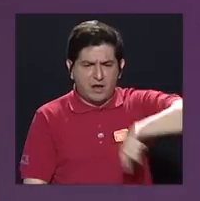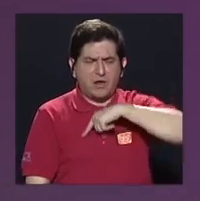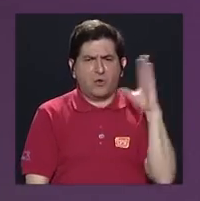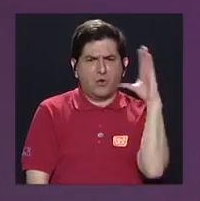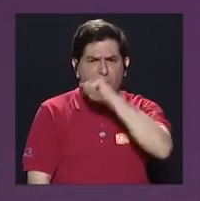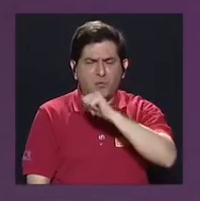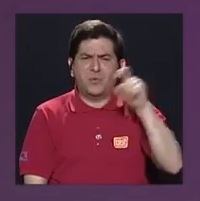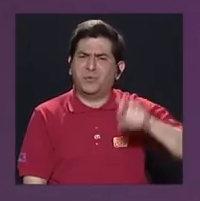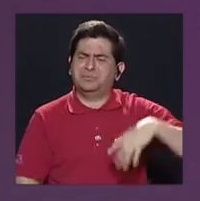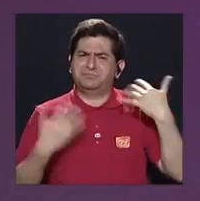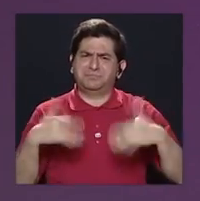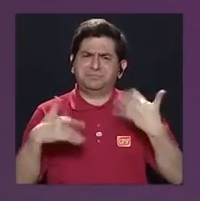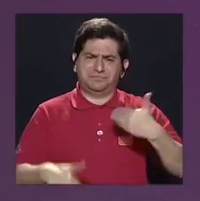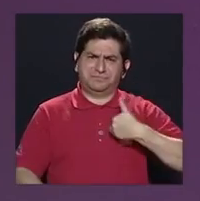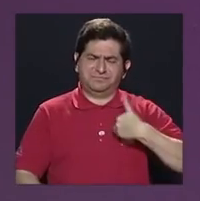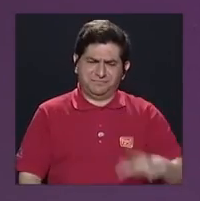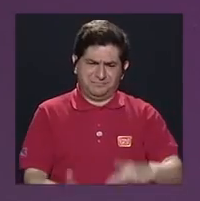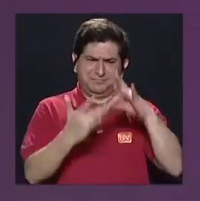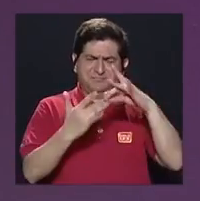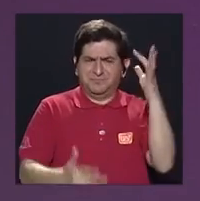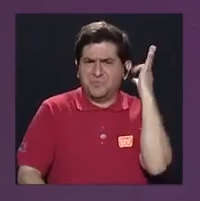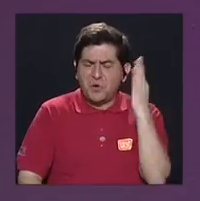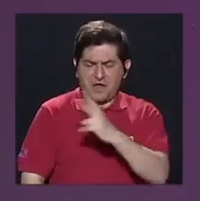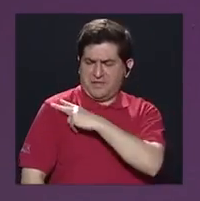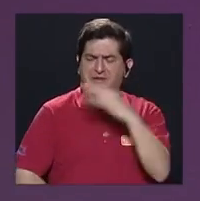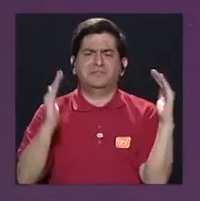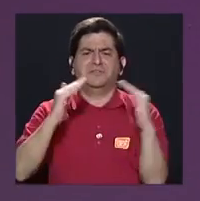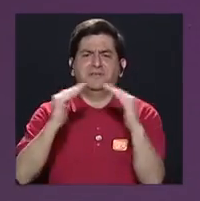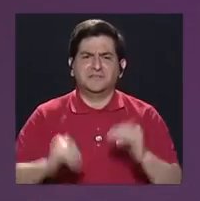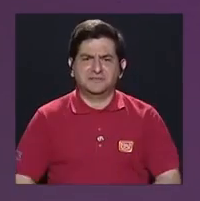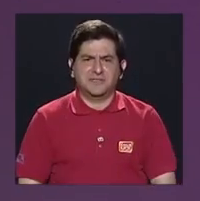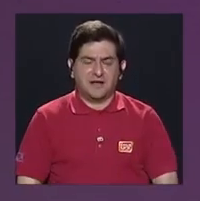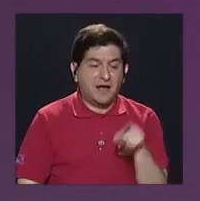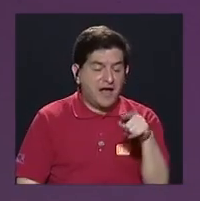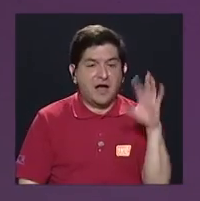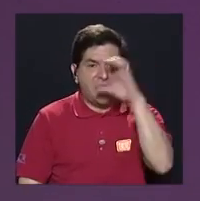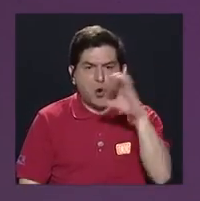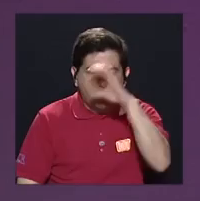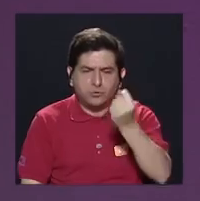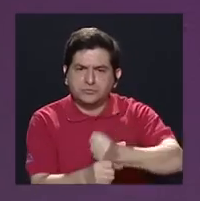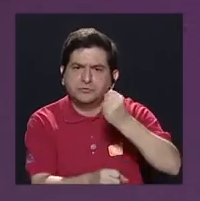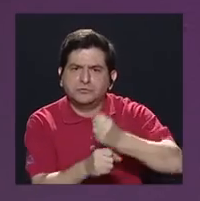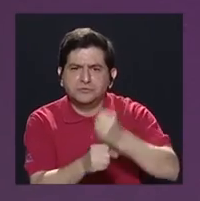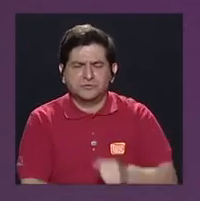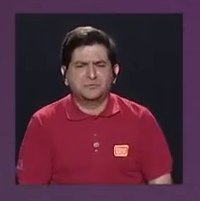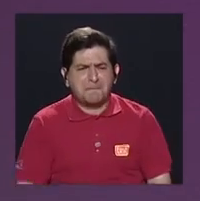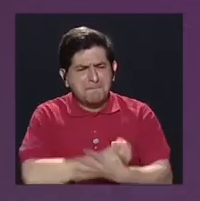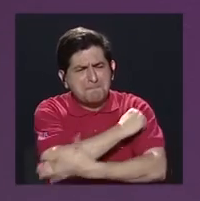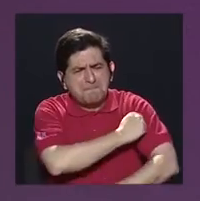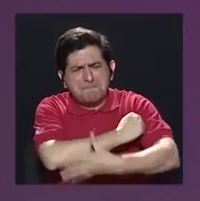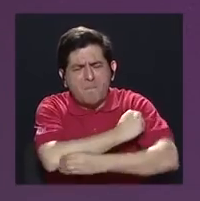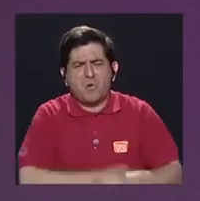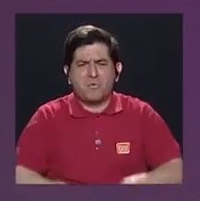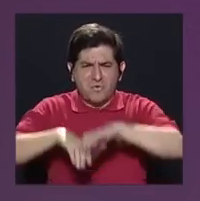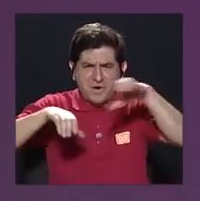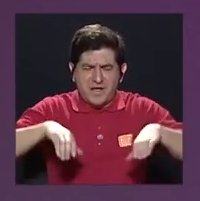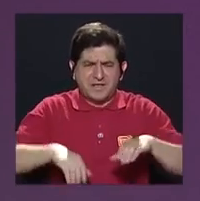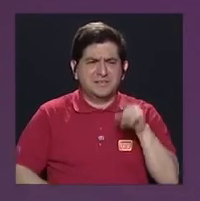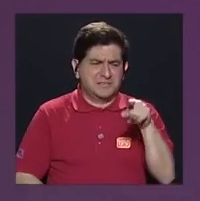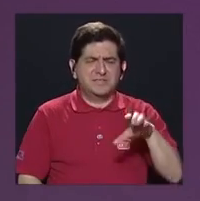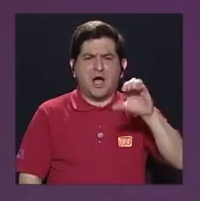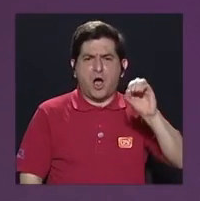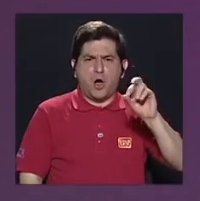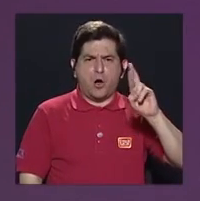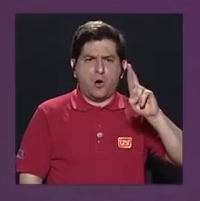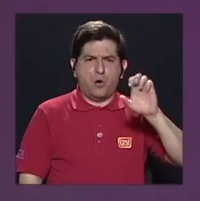cuenta de muchas de las necesidades que tienen principalmente las mujeres jefas de hogar para buscarles empleo, ¿verdad? Mucha de la pobreza en el Cantón de Oramuno es por